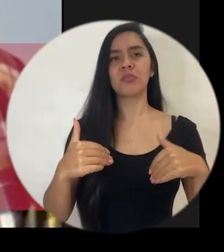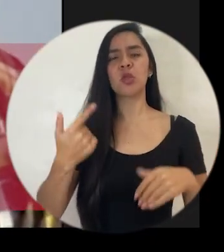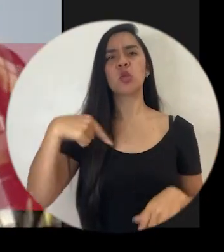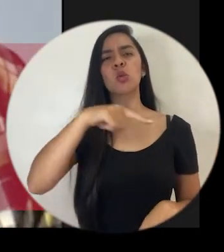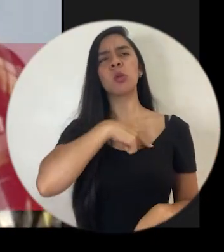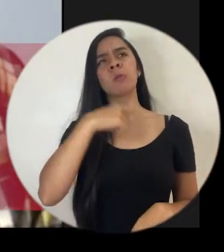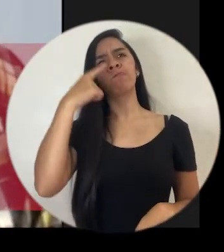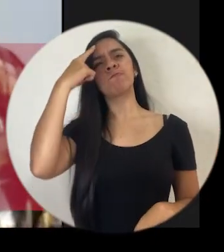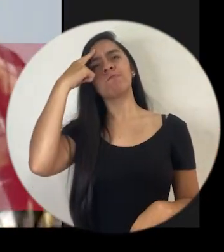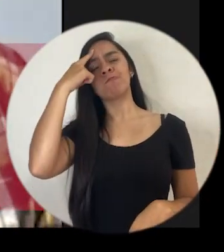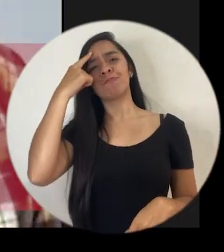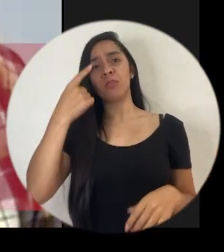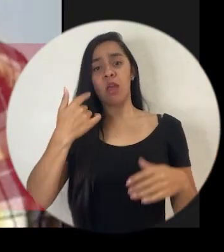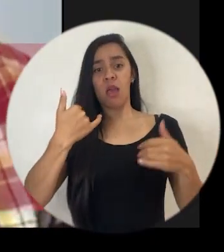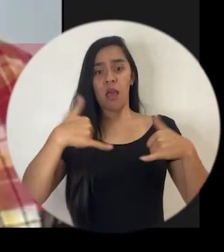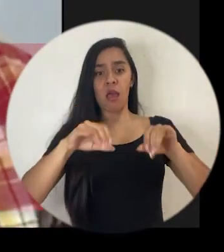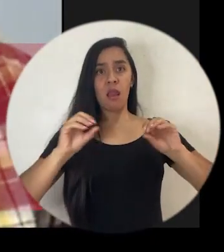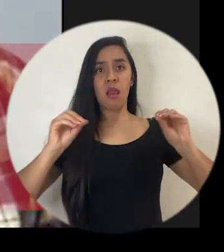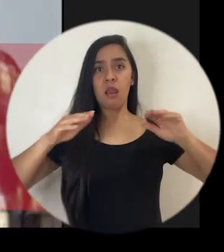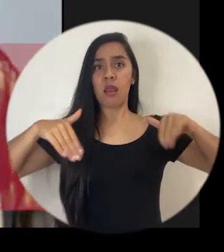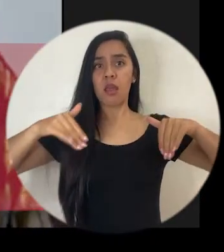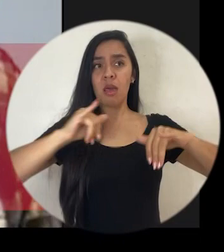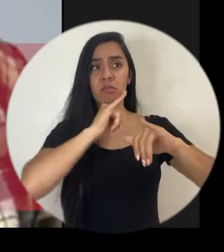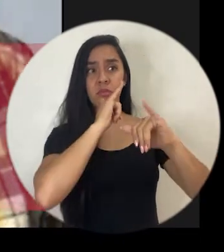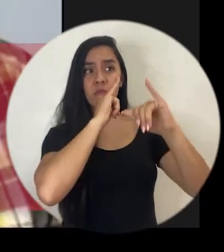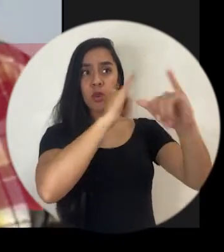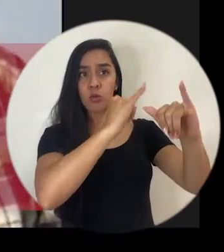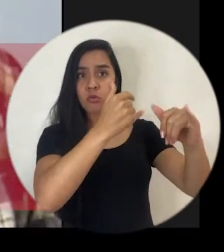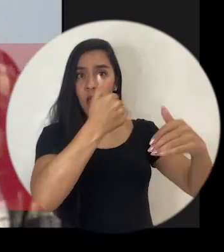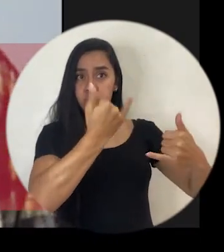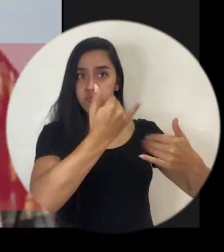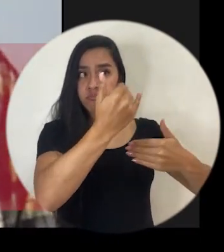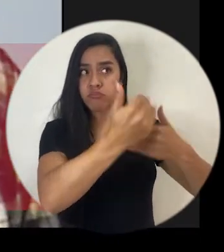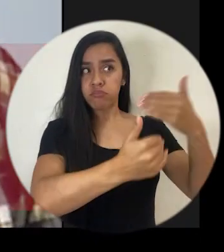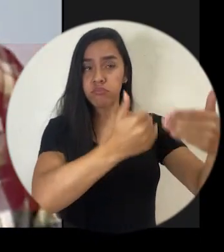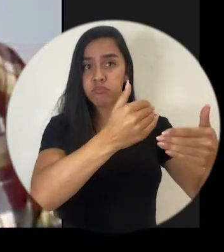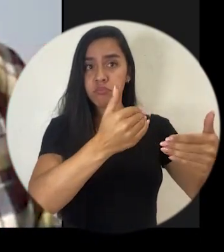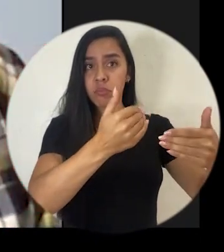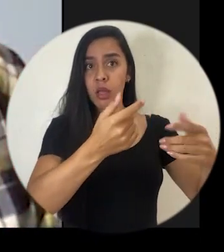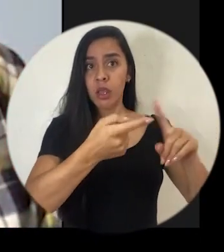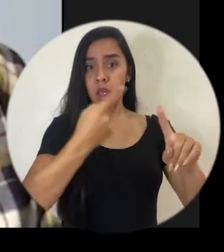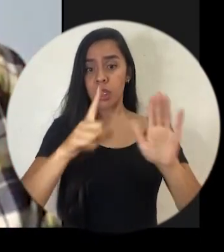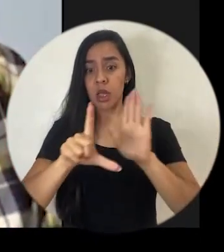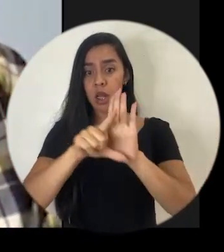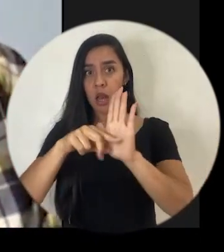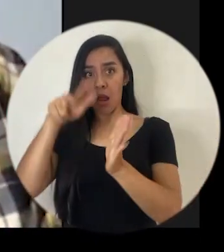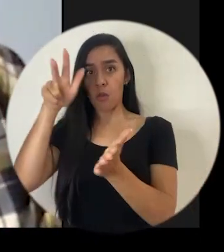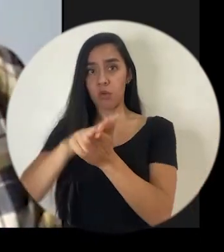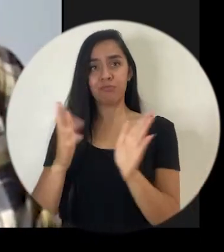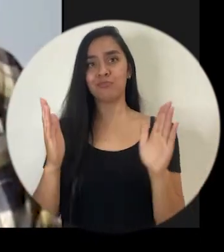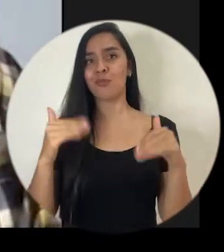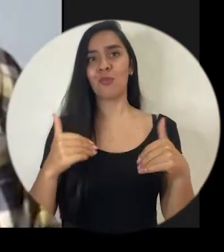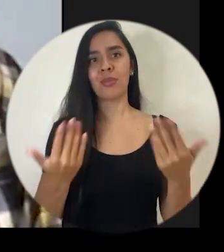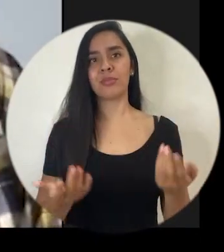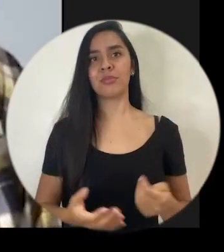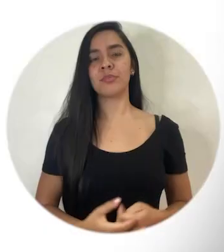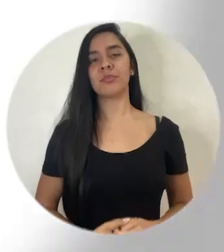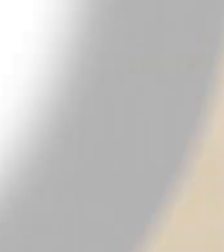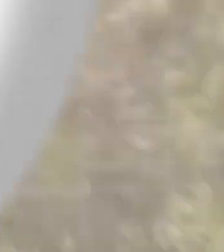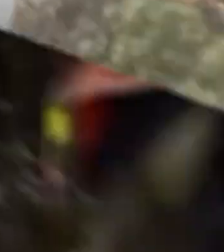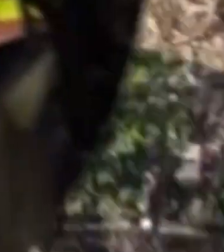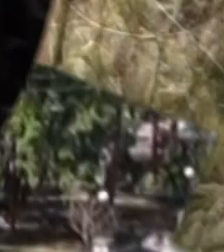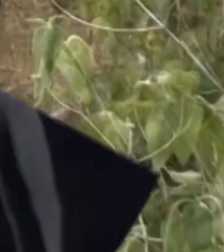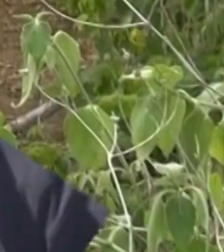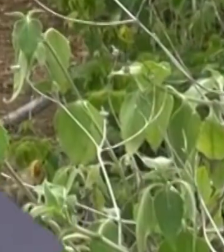lo que creemos es que no ha habido todavía ninguna sola denuncia que se esté tramitando a partir de este proyecto de ley